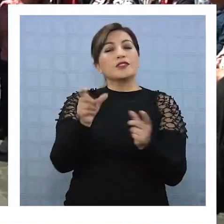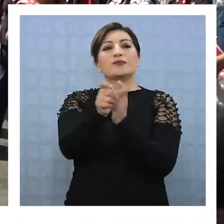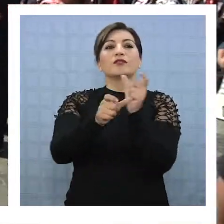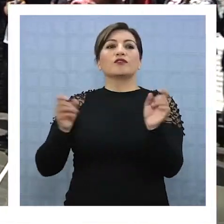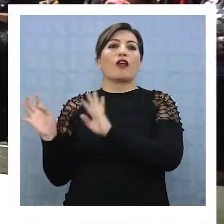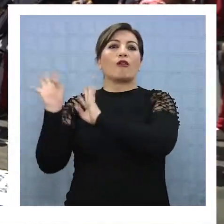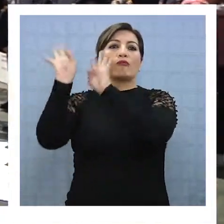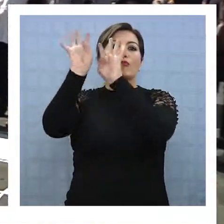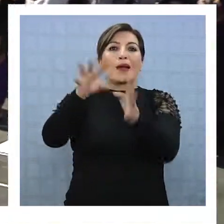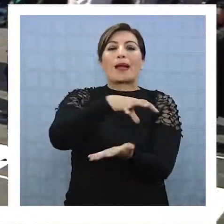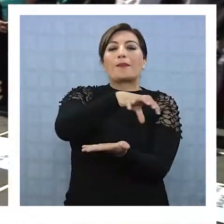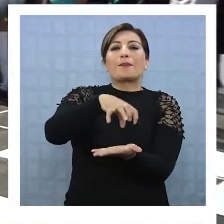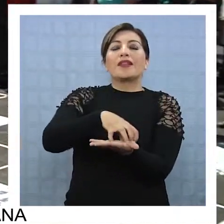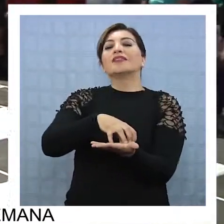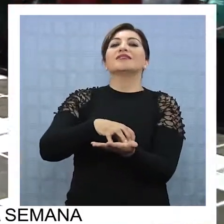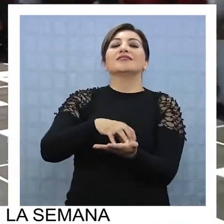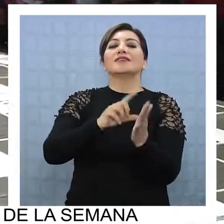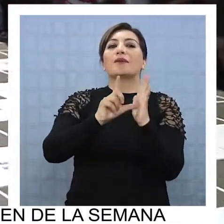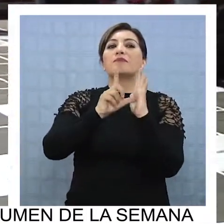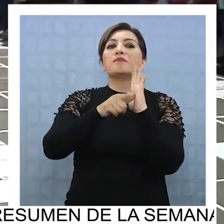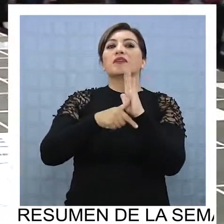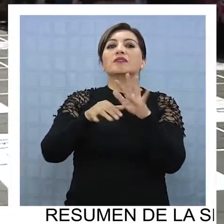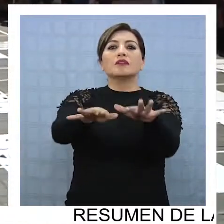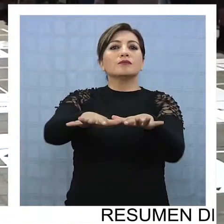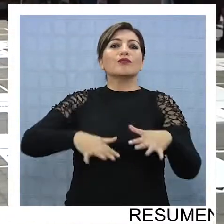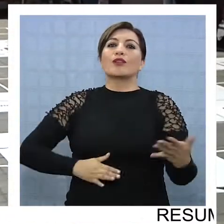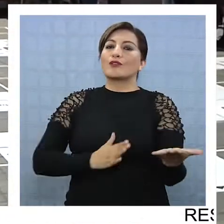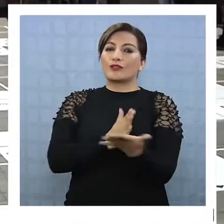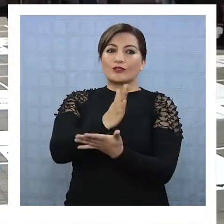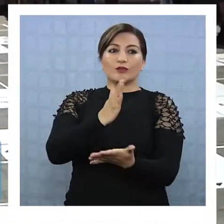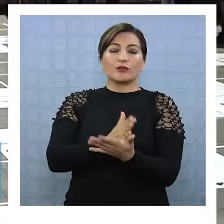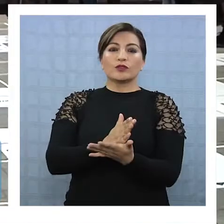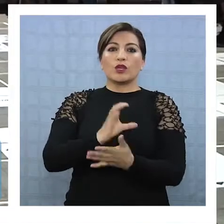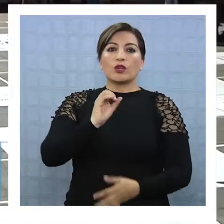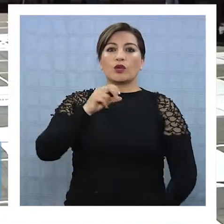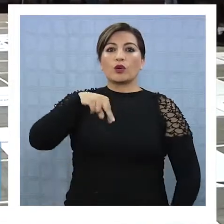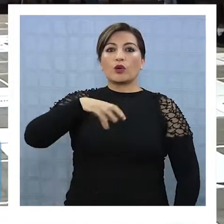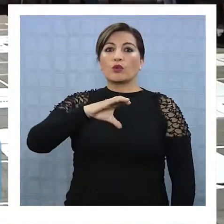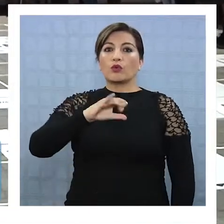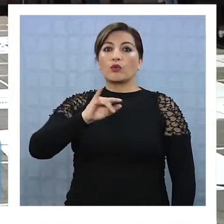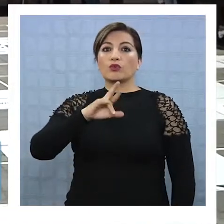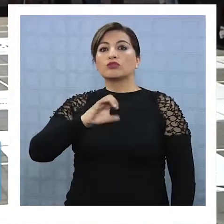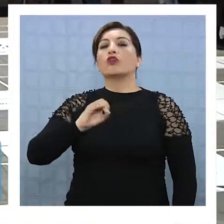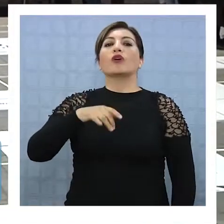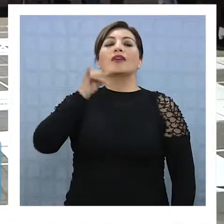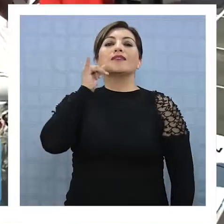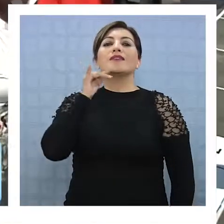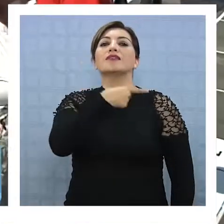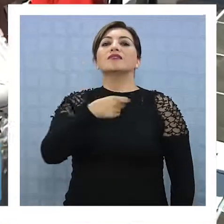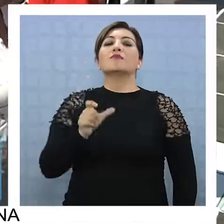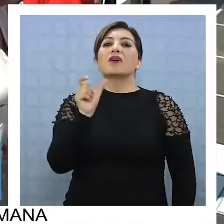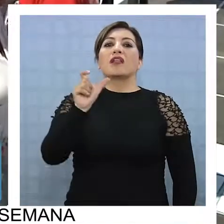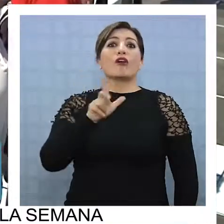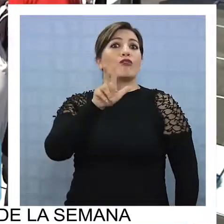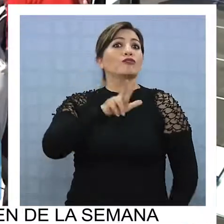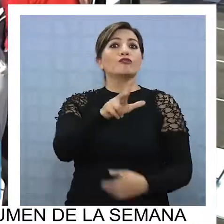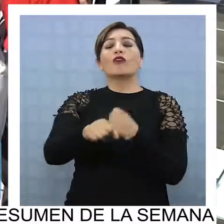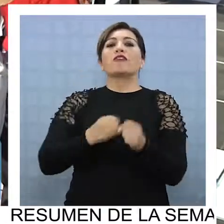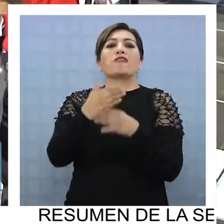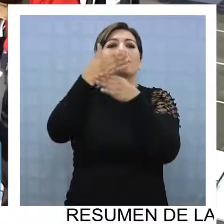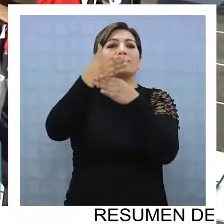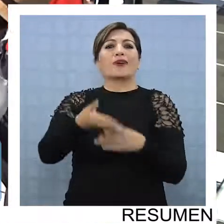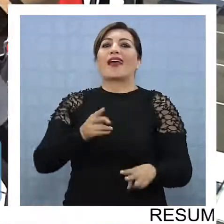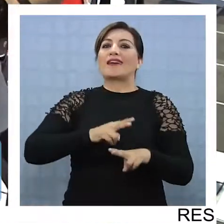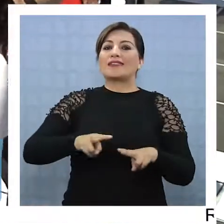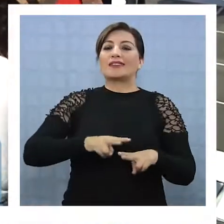Cientos de personas llegaron hasta la Plaza Prat para participar de la ceremonia de lanzamiento del concurso Iquique en 100 Palabras y por ocho